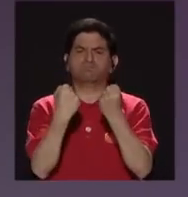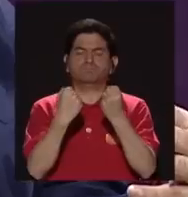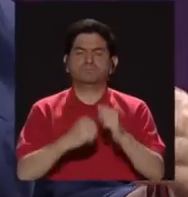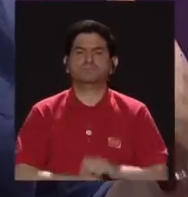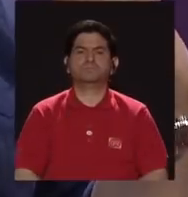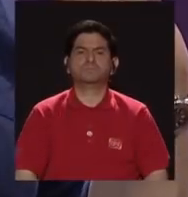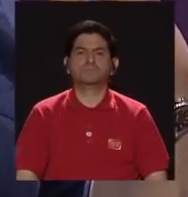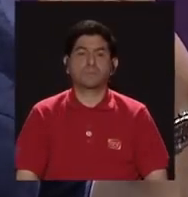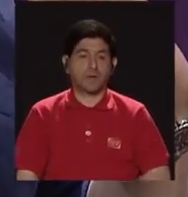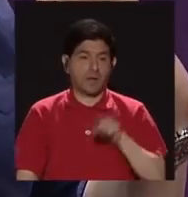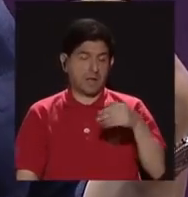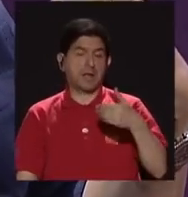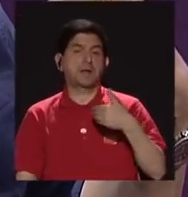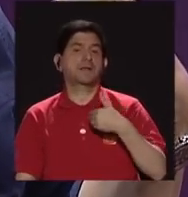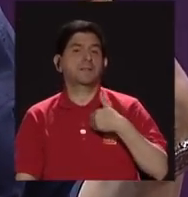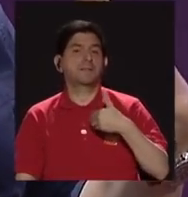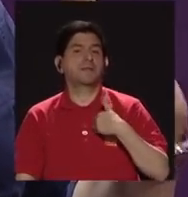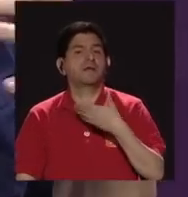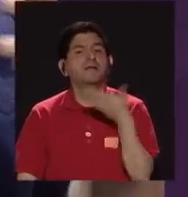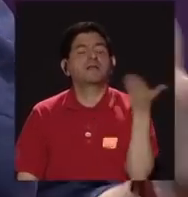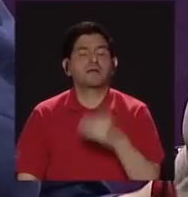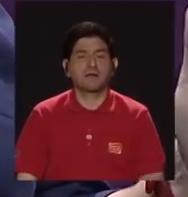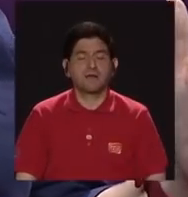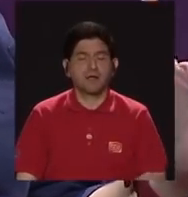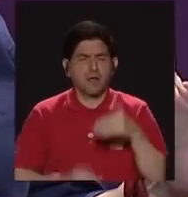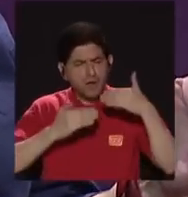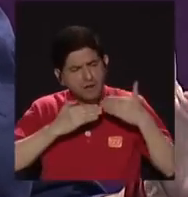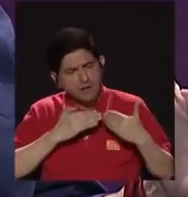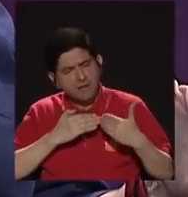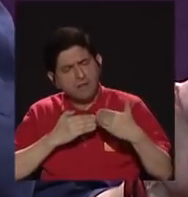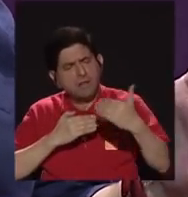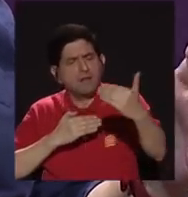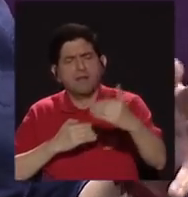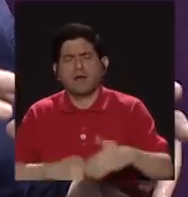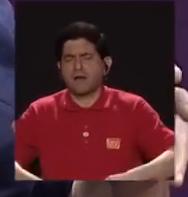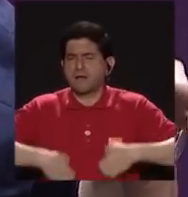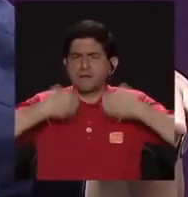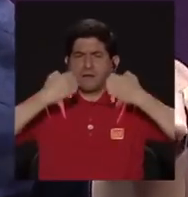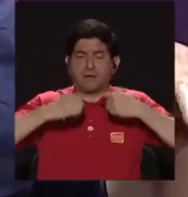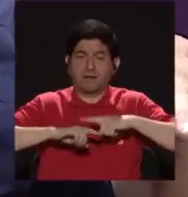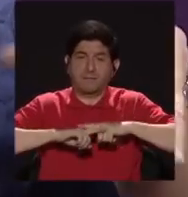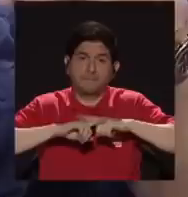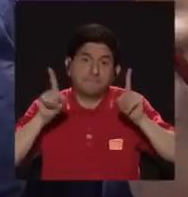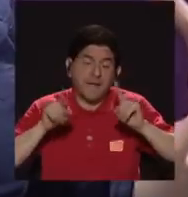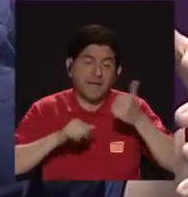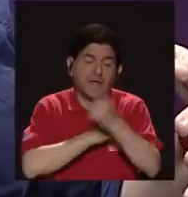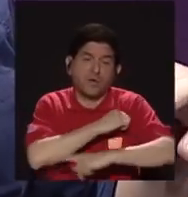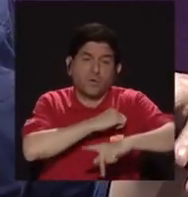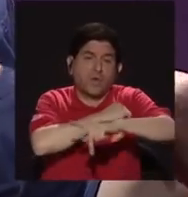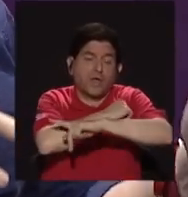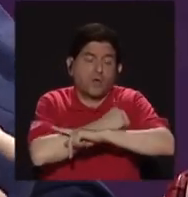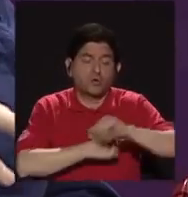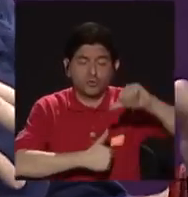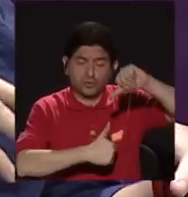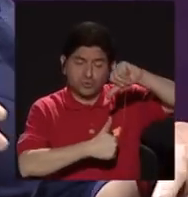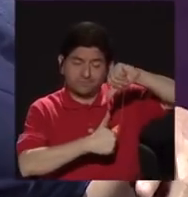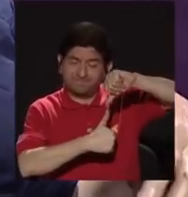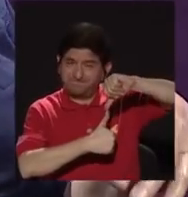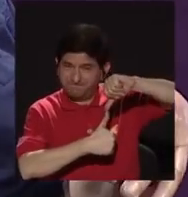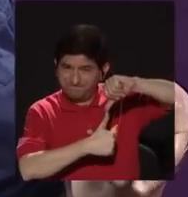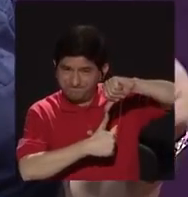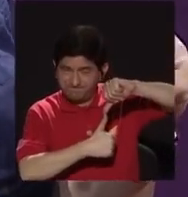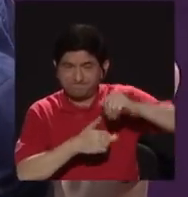y tienen una vida larga desde hace rato. Mientras que en otros países de Centroamérica,